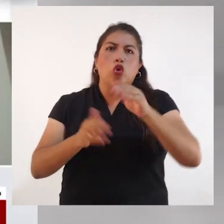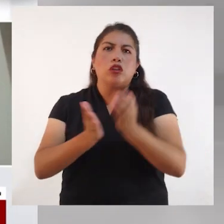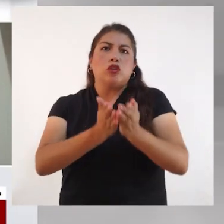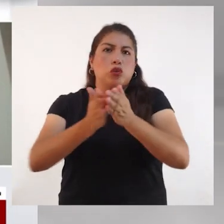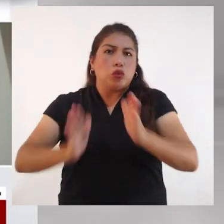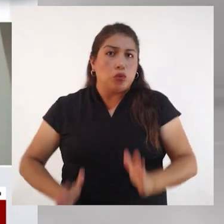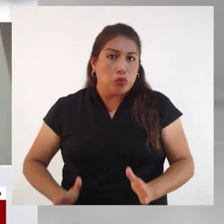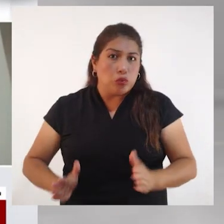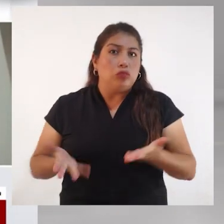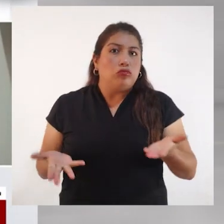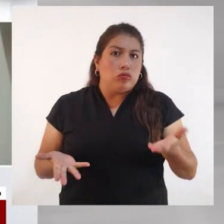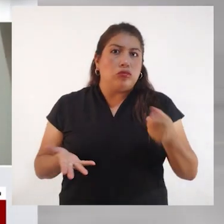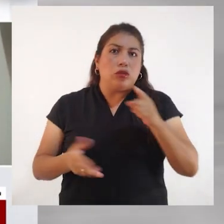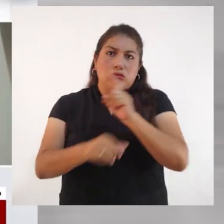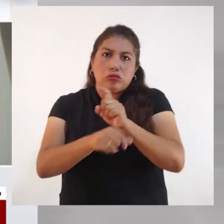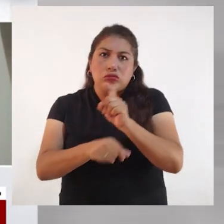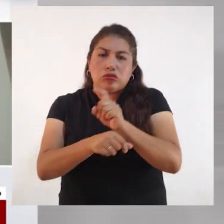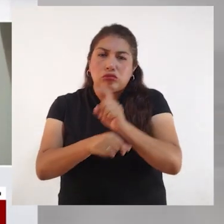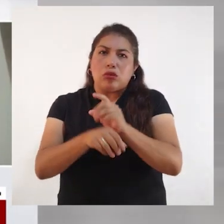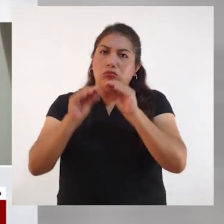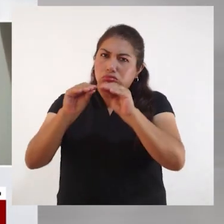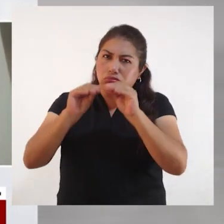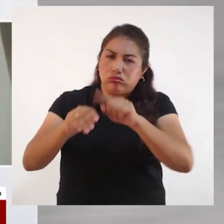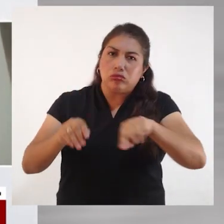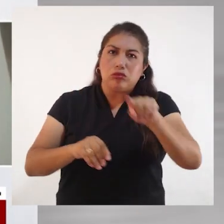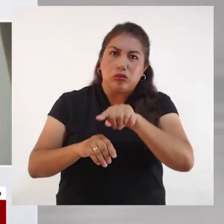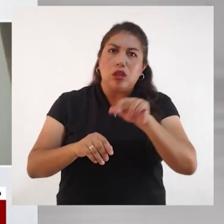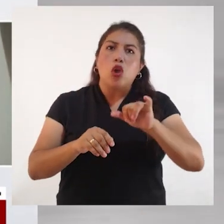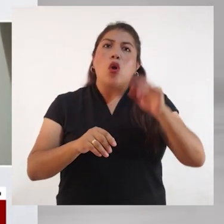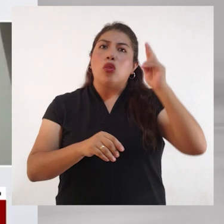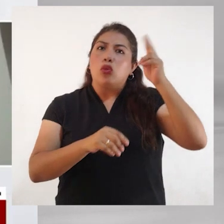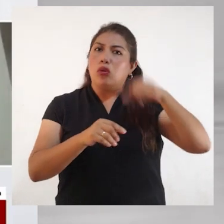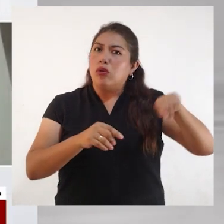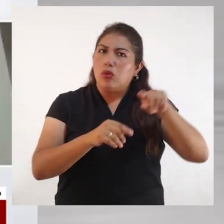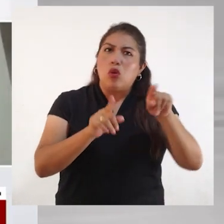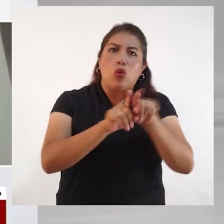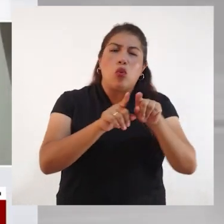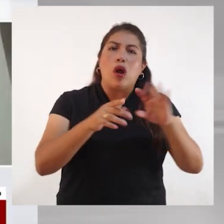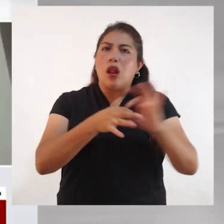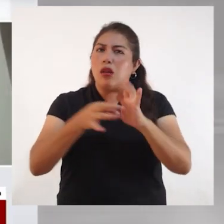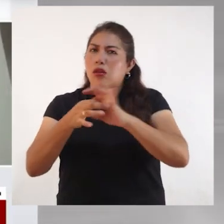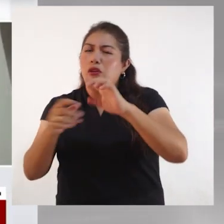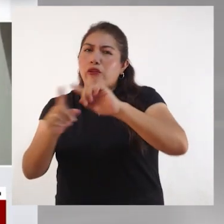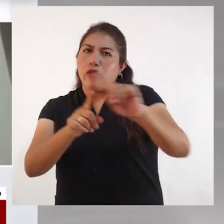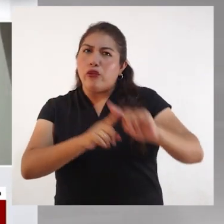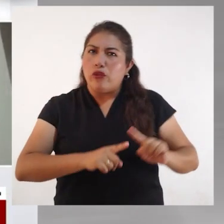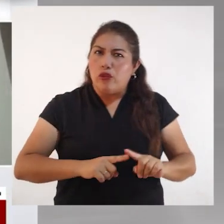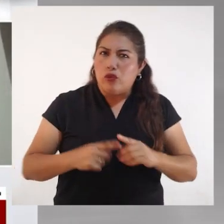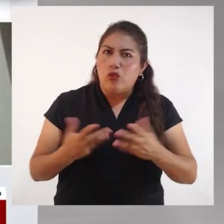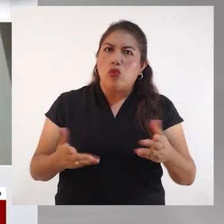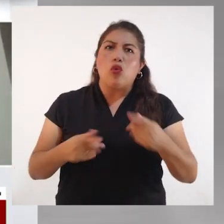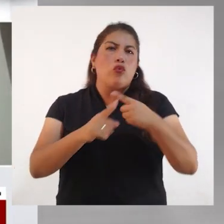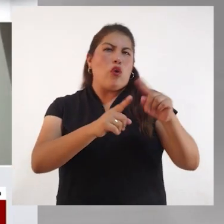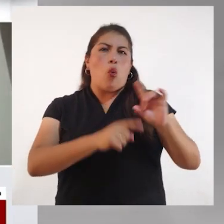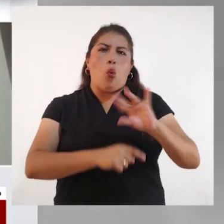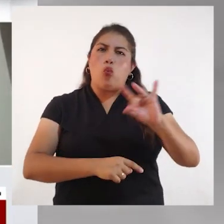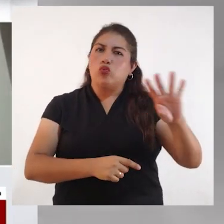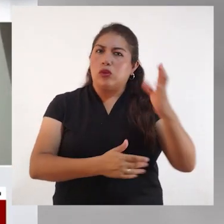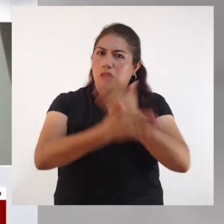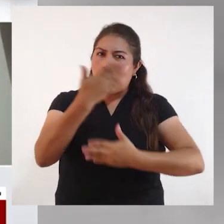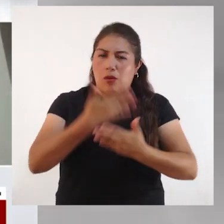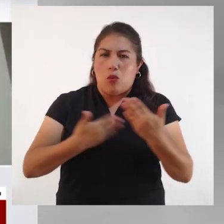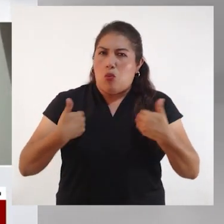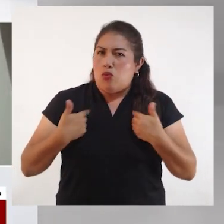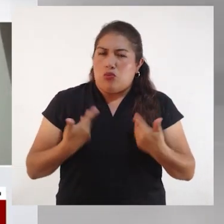encuentran en la institución. Los docentes tienen que capacitarse en la educación inclusiva con todas sus variables, ¿no? Con todos los ambientes y tipos de